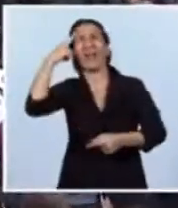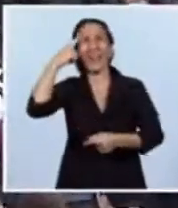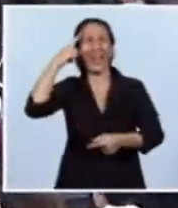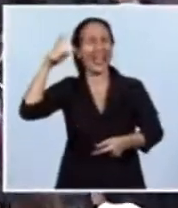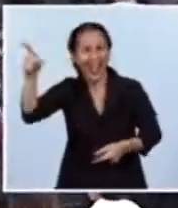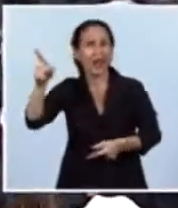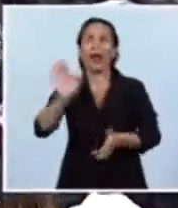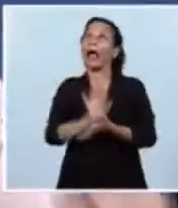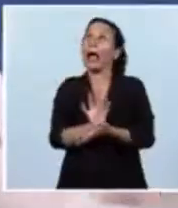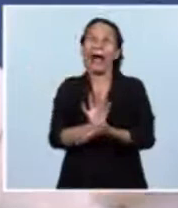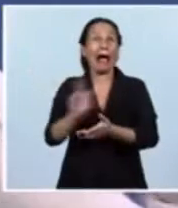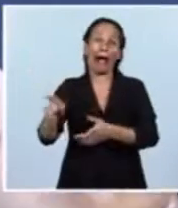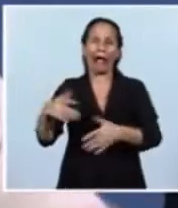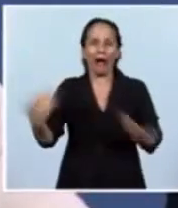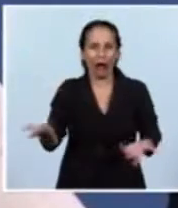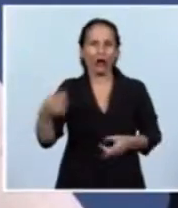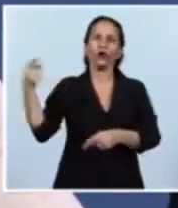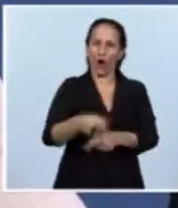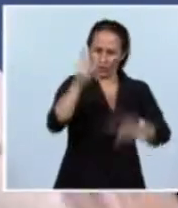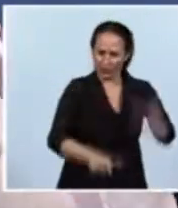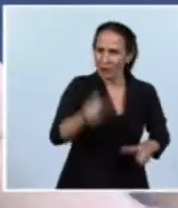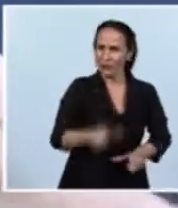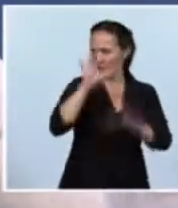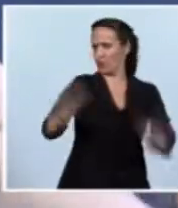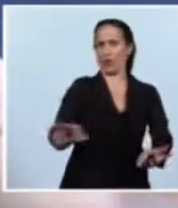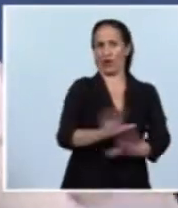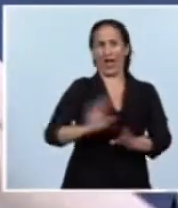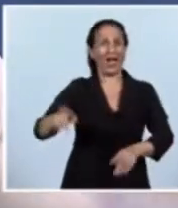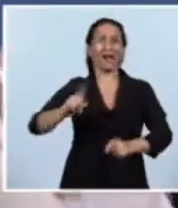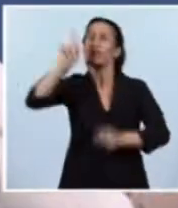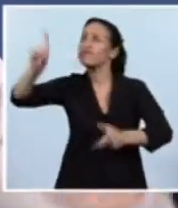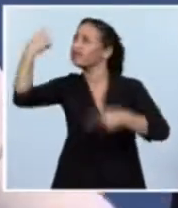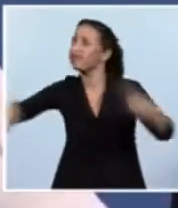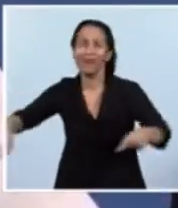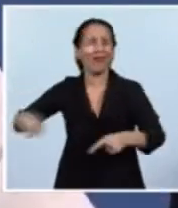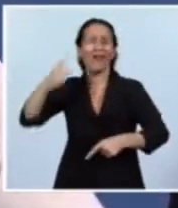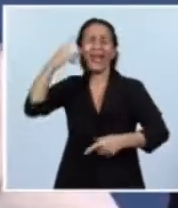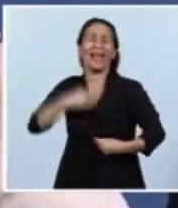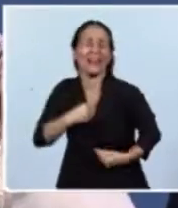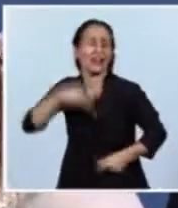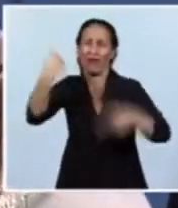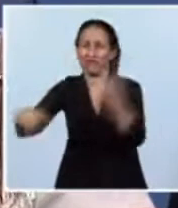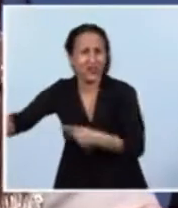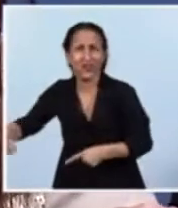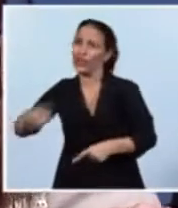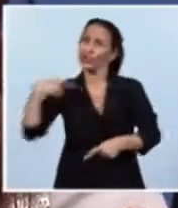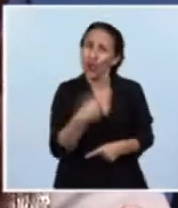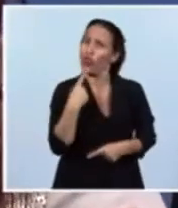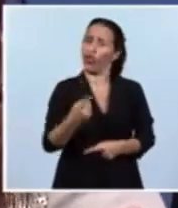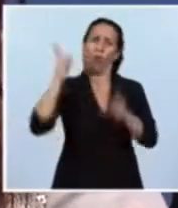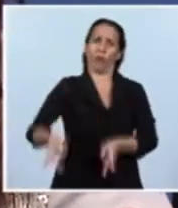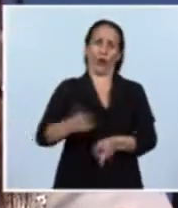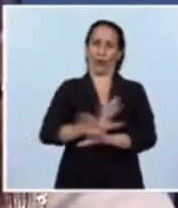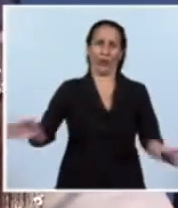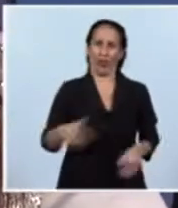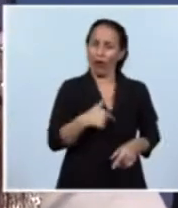puede explotar al ser humano, lo prohíben todos aquellos que creen que no se puede sacrificar a un pueblo